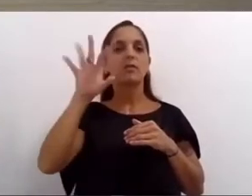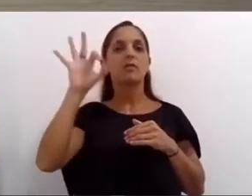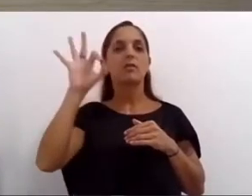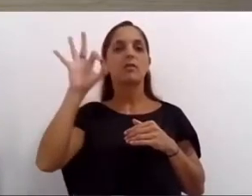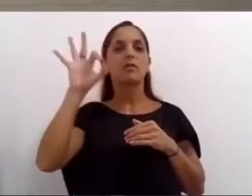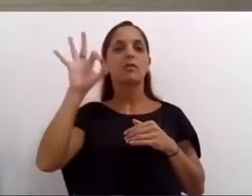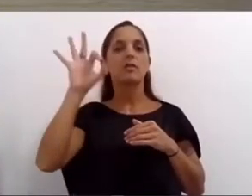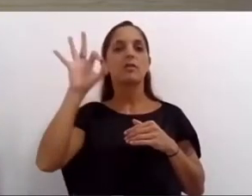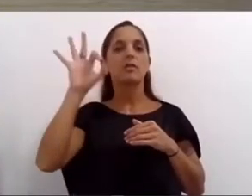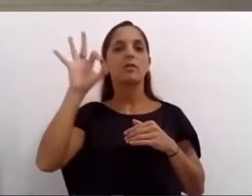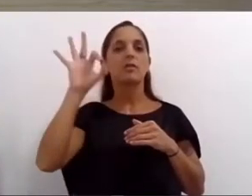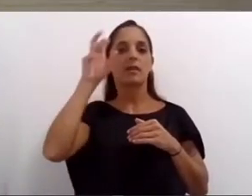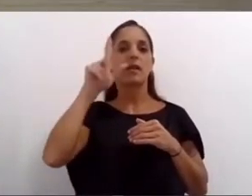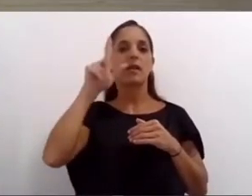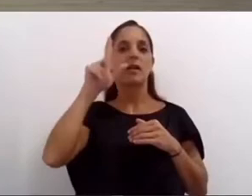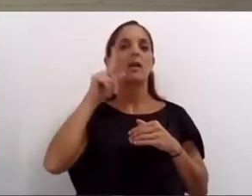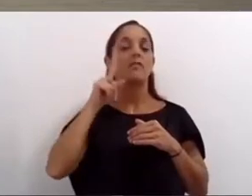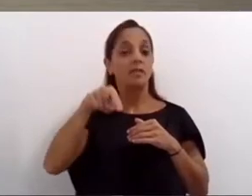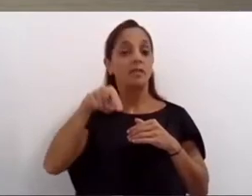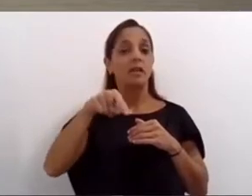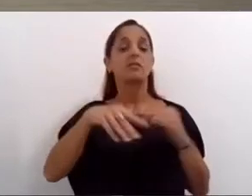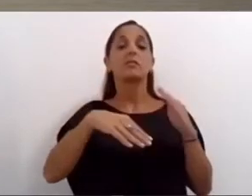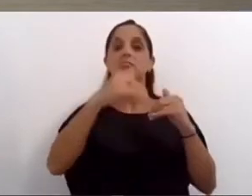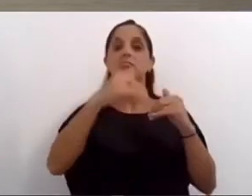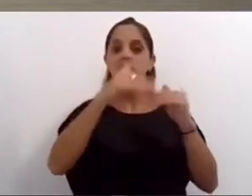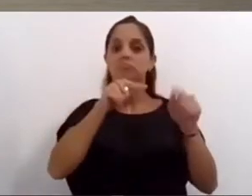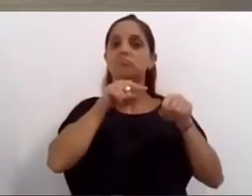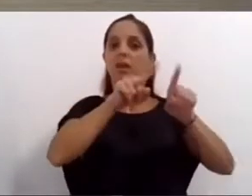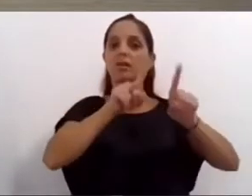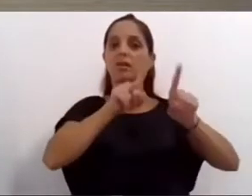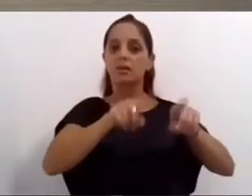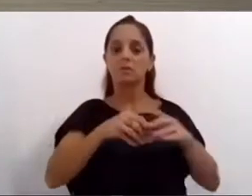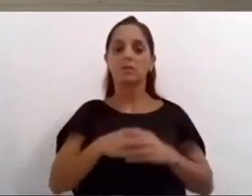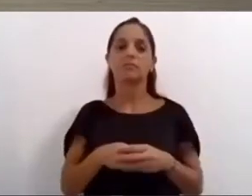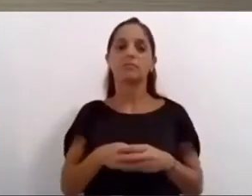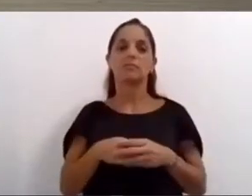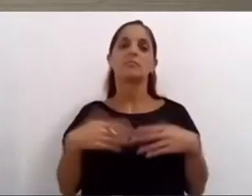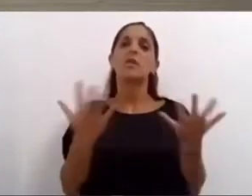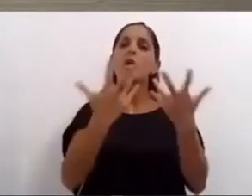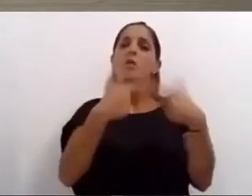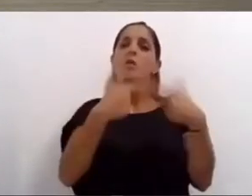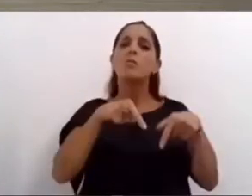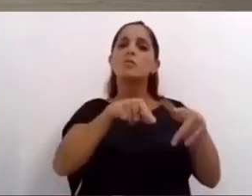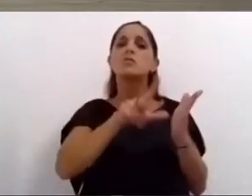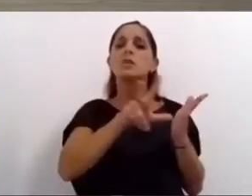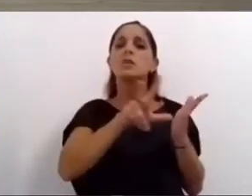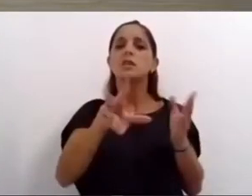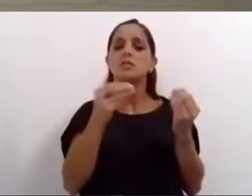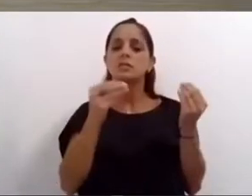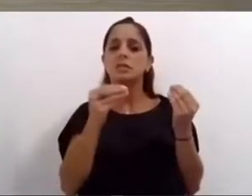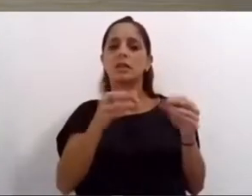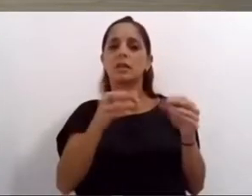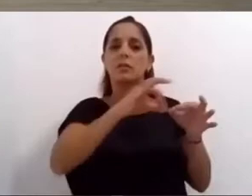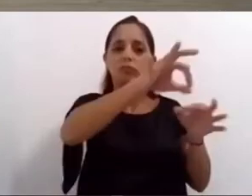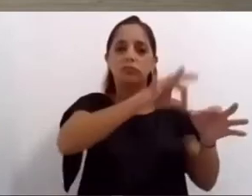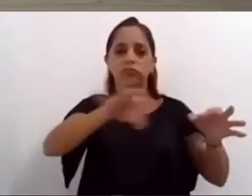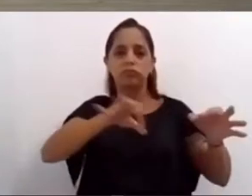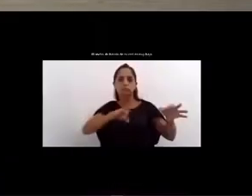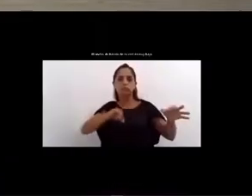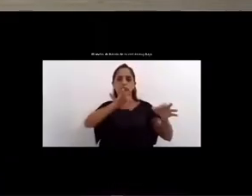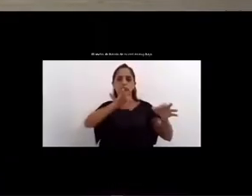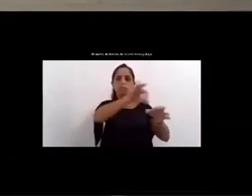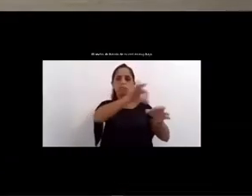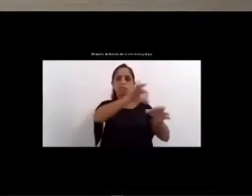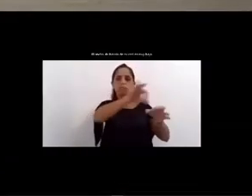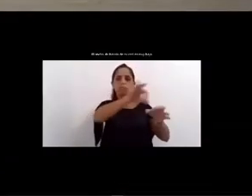de los concejales de Ciudad Futura un proyecto que involucra 490 hectáreas y promueve el derecho a la ciudad la